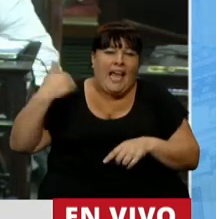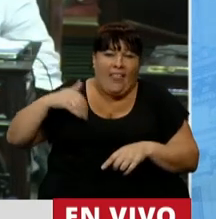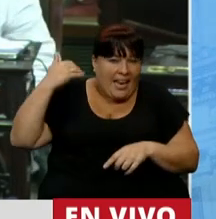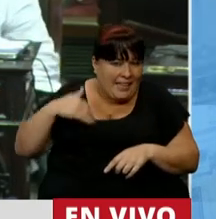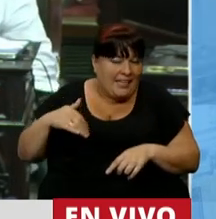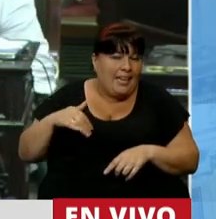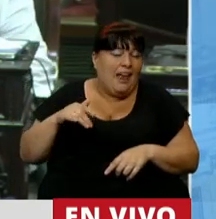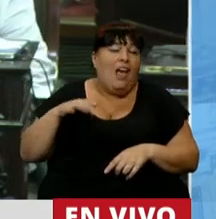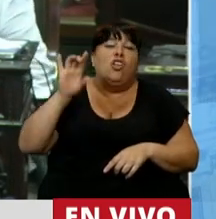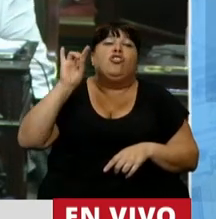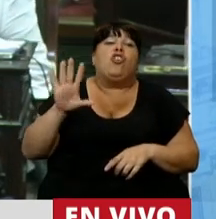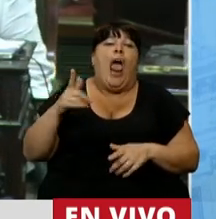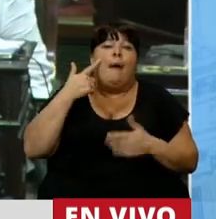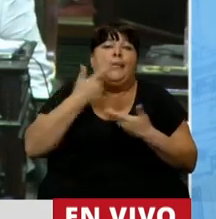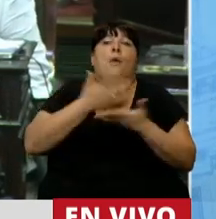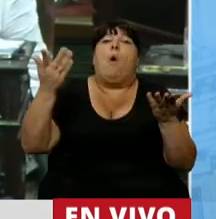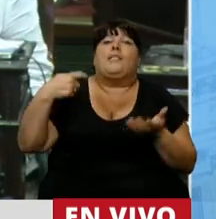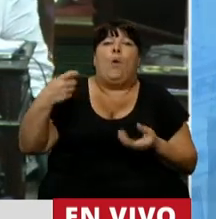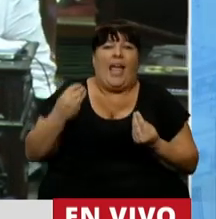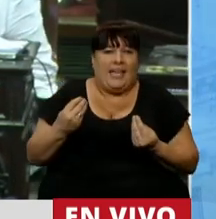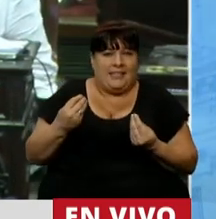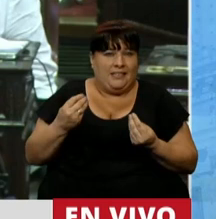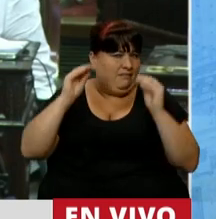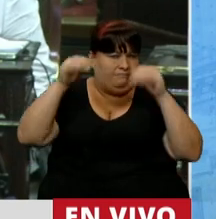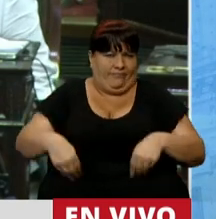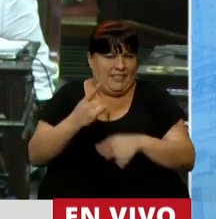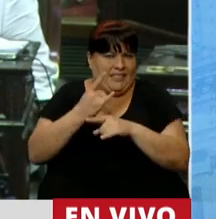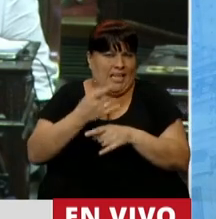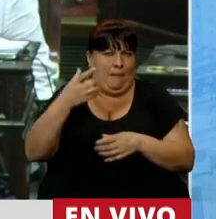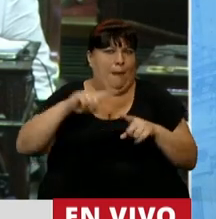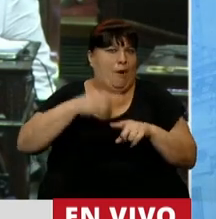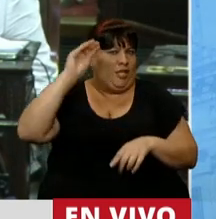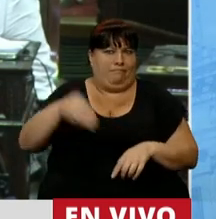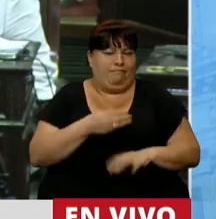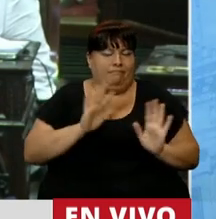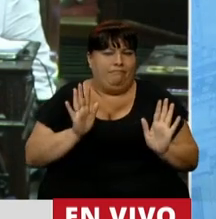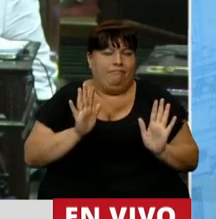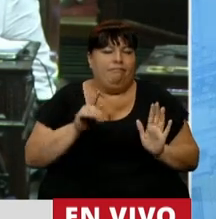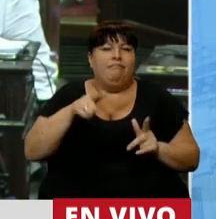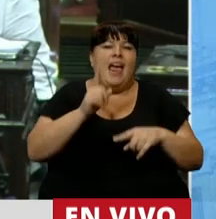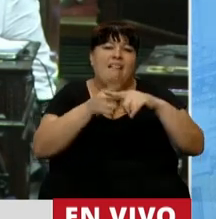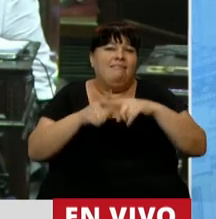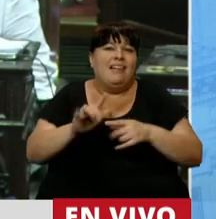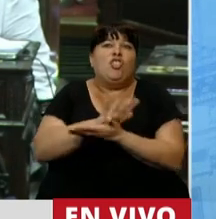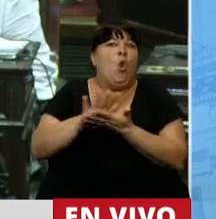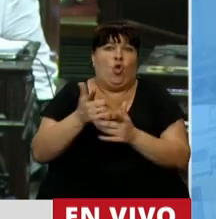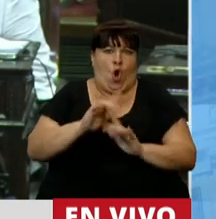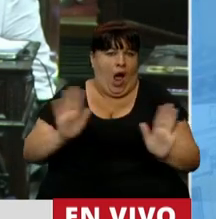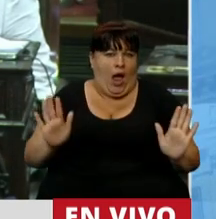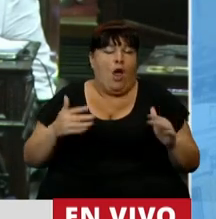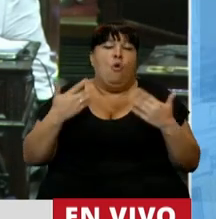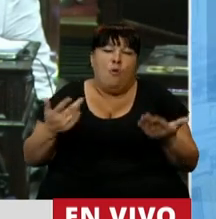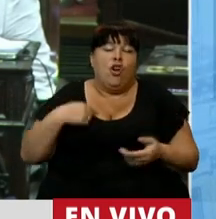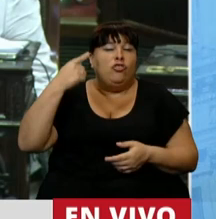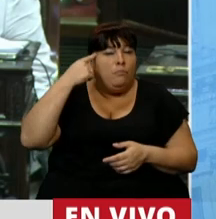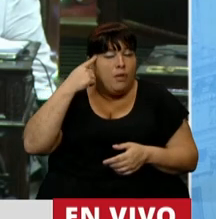Argentina lo único que tiene para mostrarle a los jubilados es el fracaso. Esta fórmula no resuelve nada. Por eso nosotros